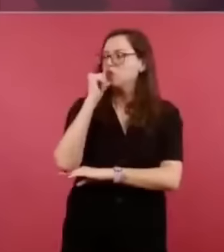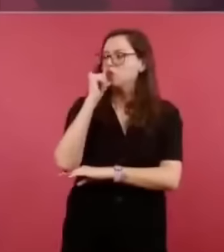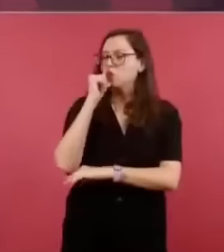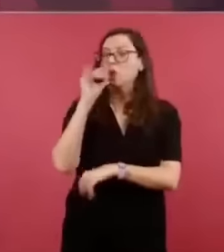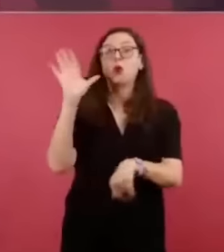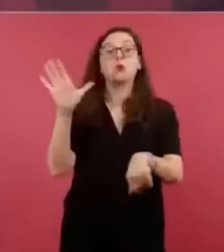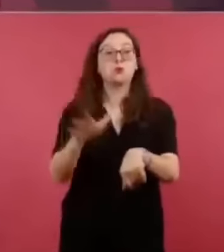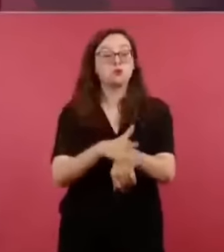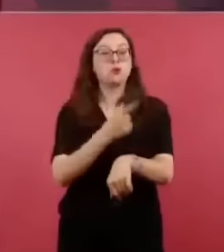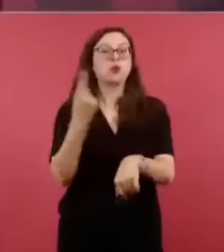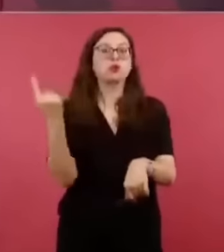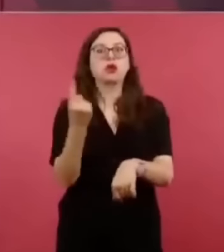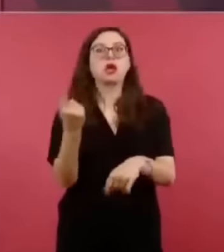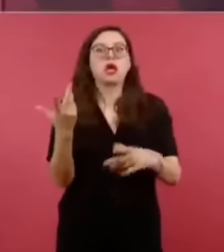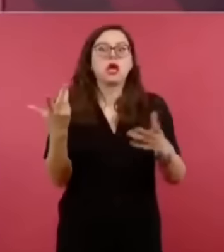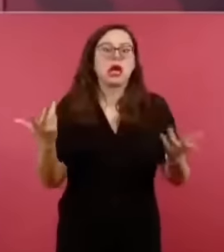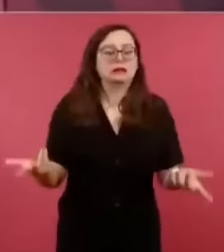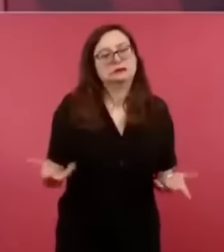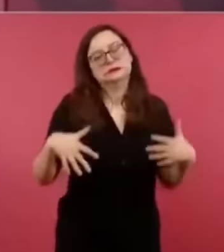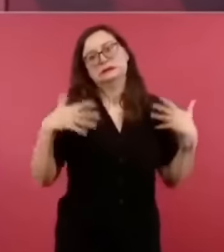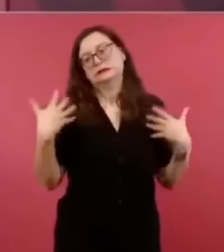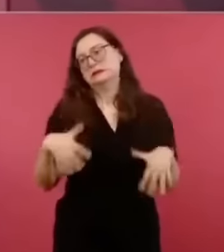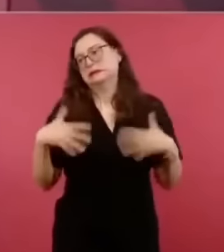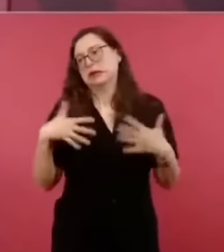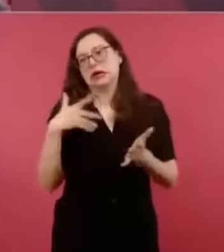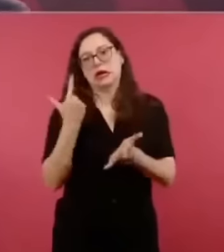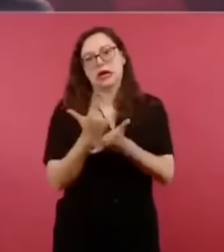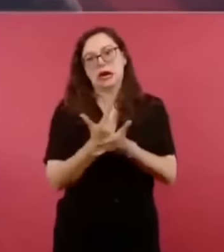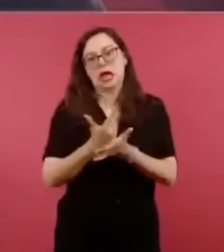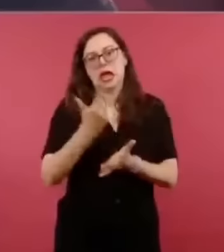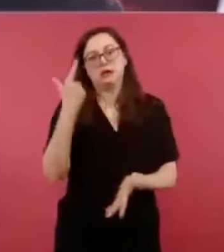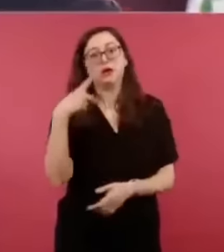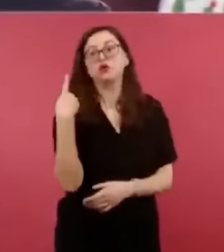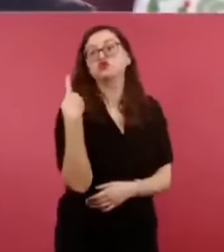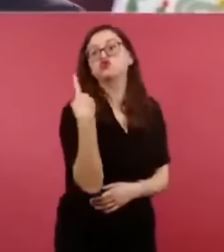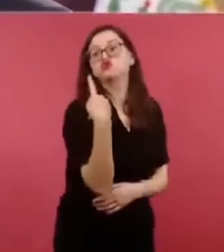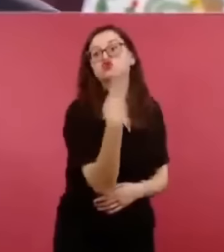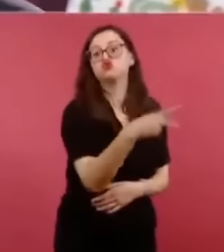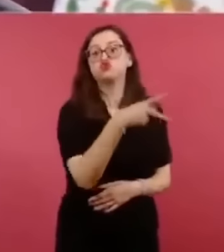el grave delito de que se violó